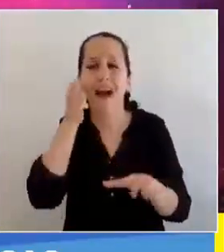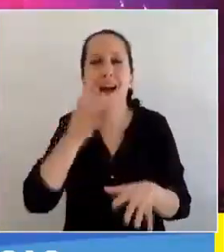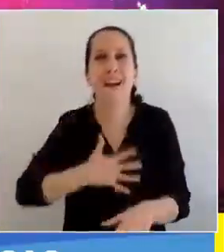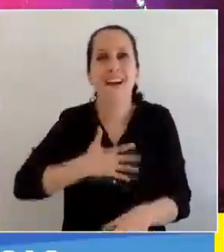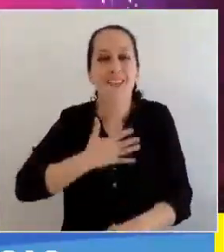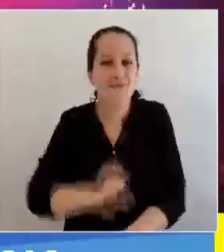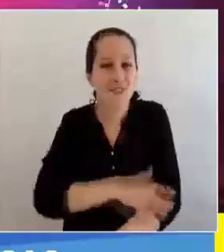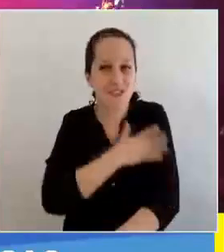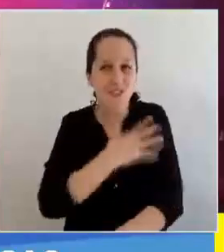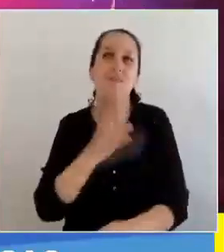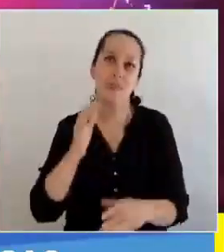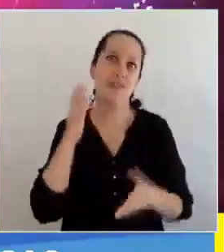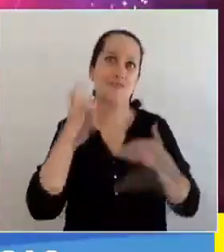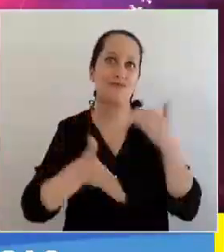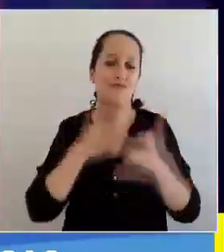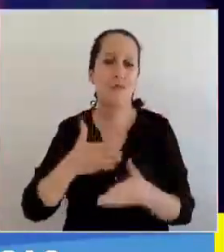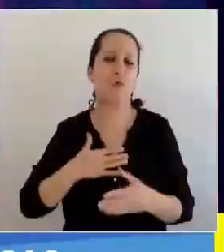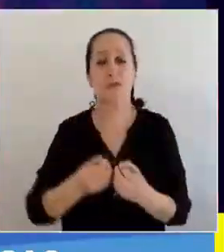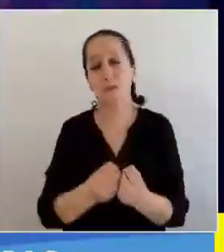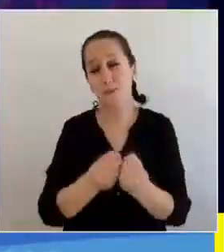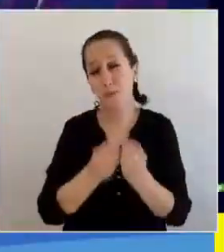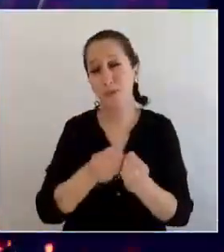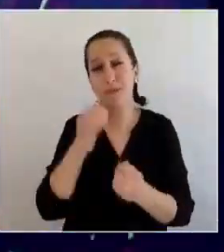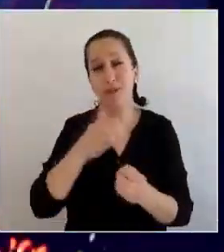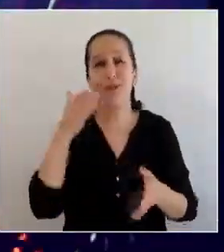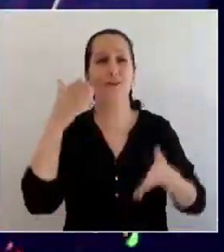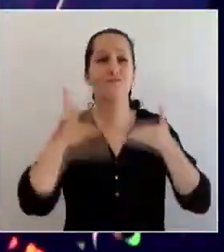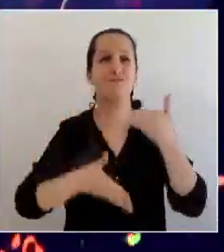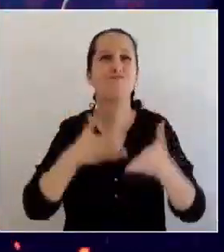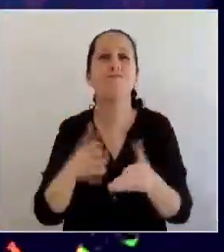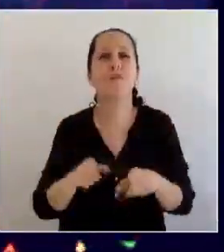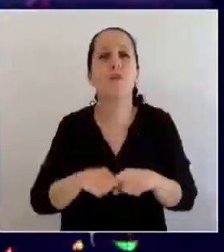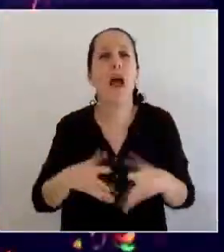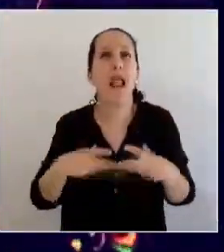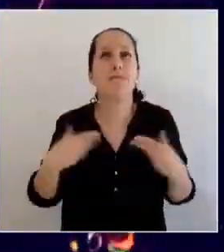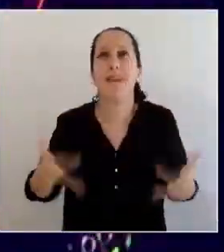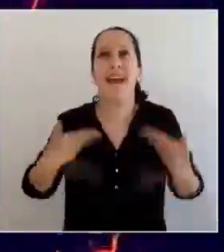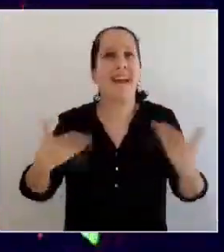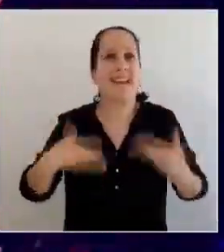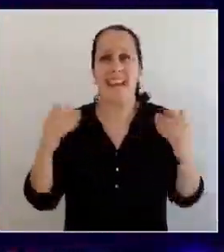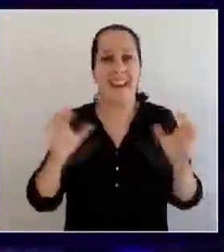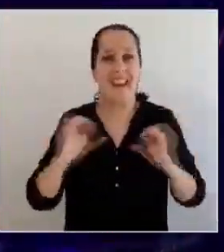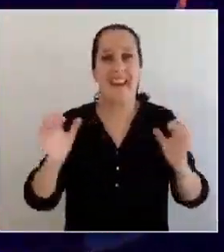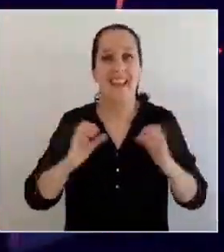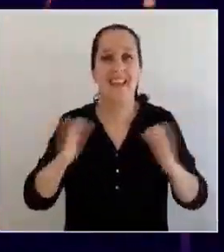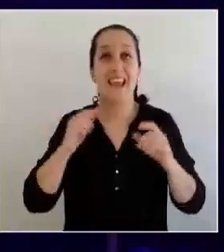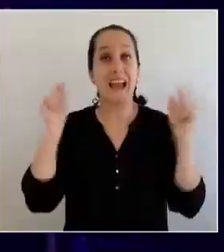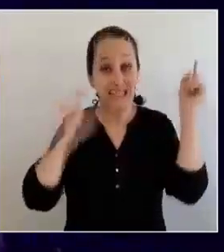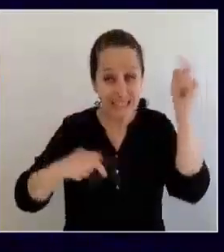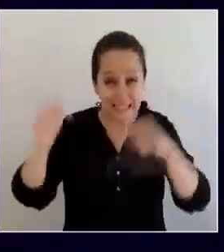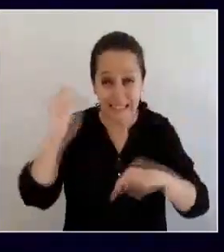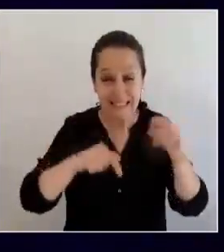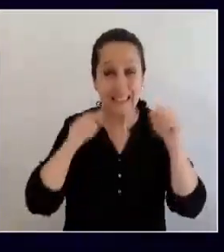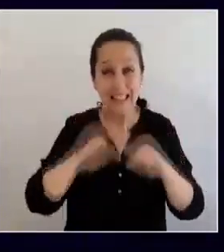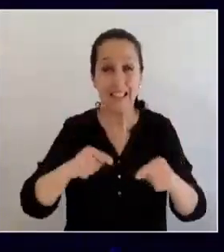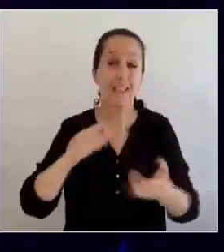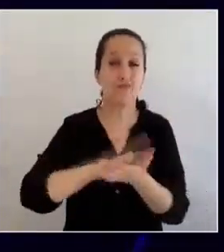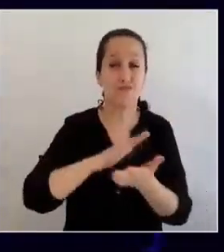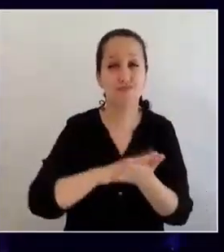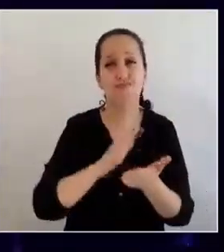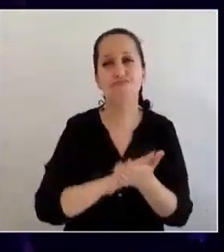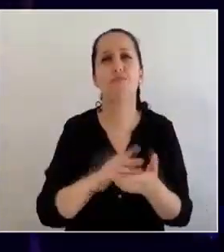que cuenta con el respaldo ciudadano de miles de almas que con energía y entusiasmo hacen de este festival